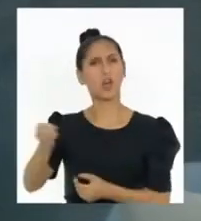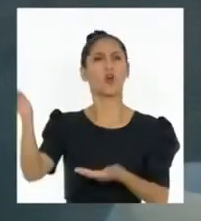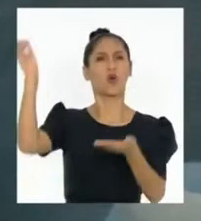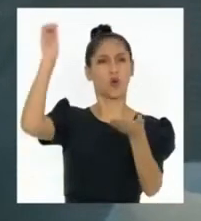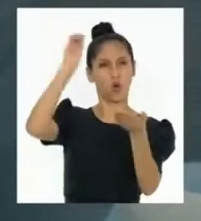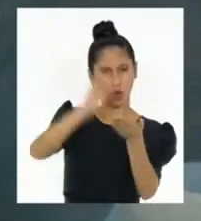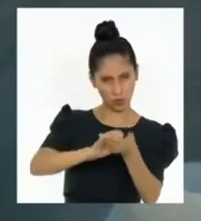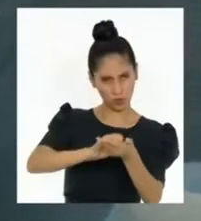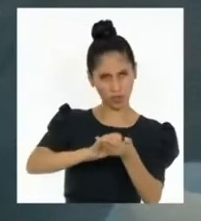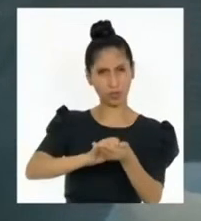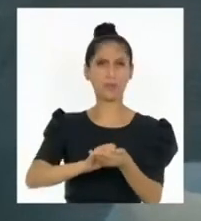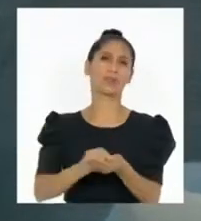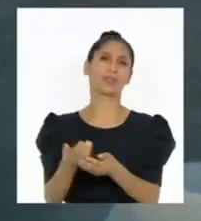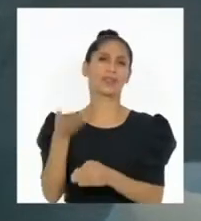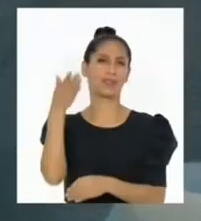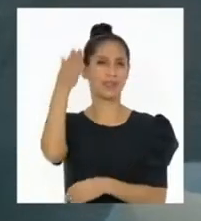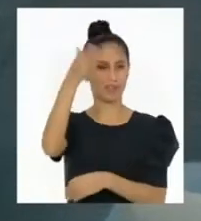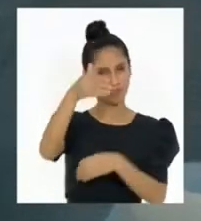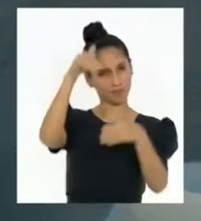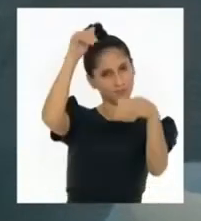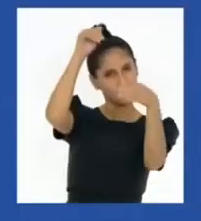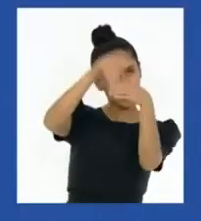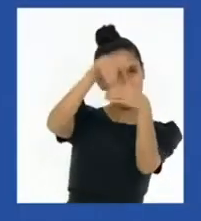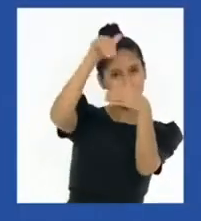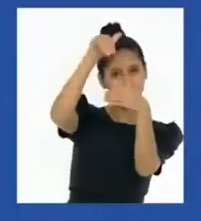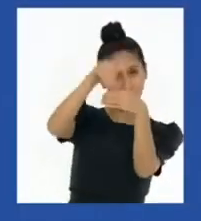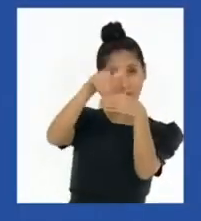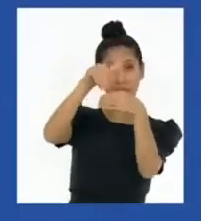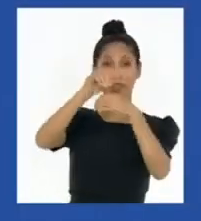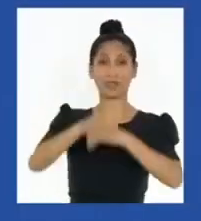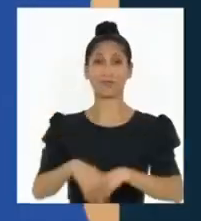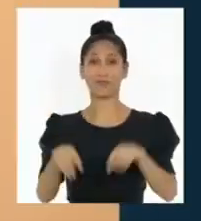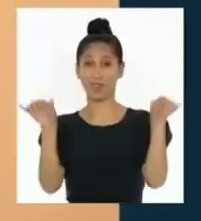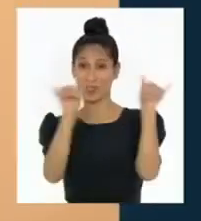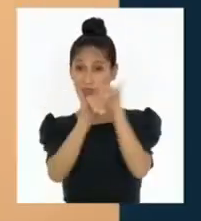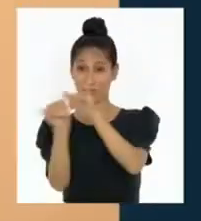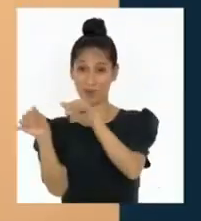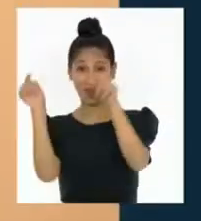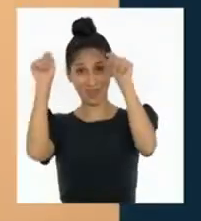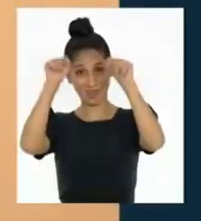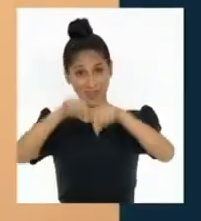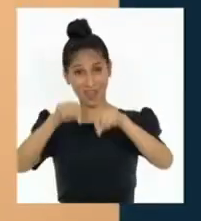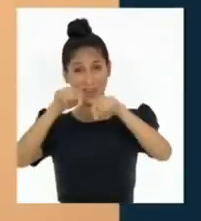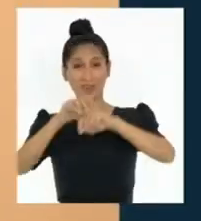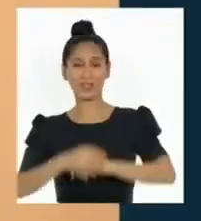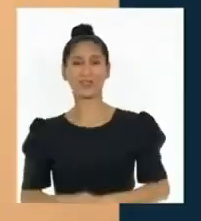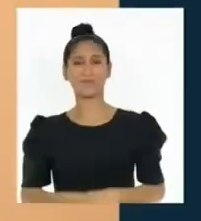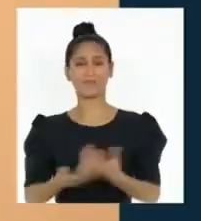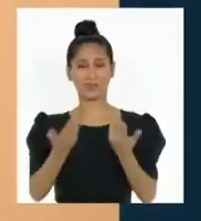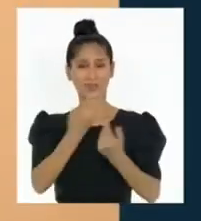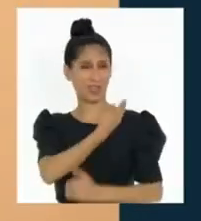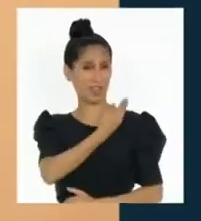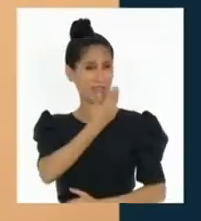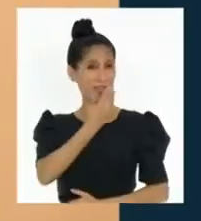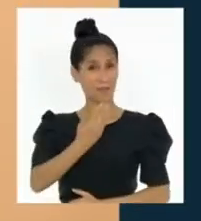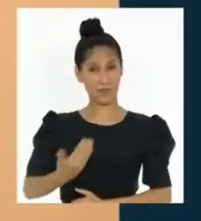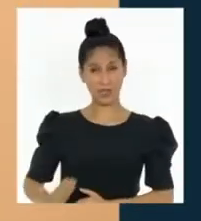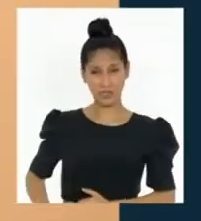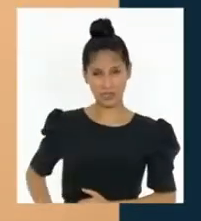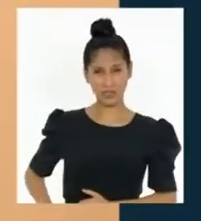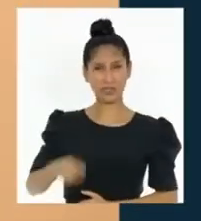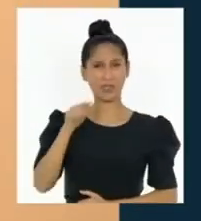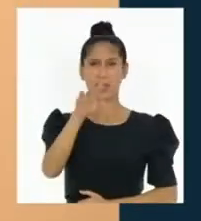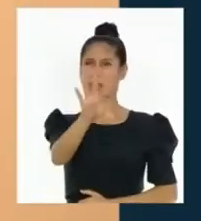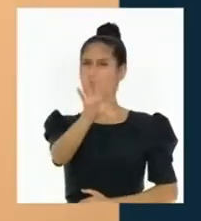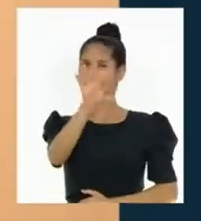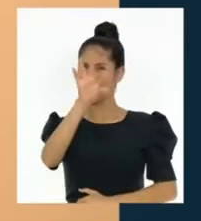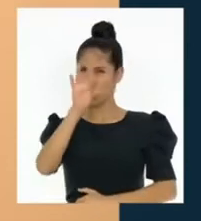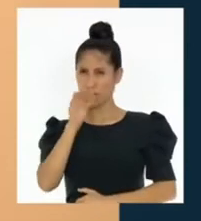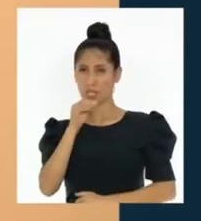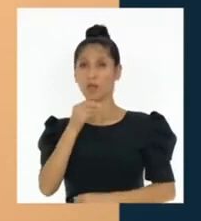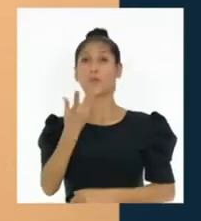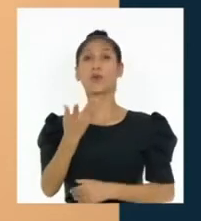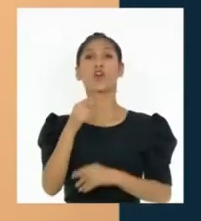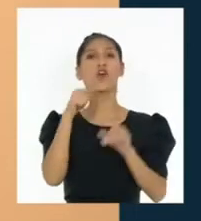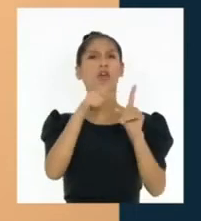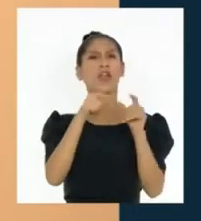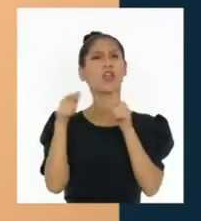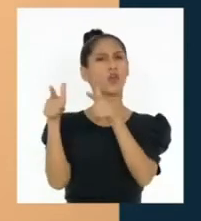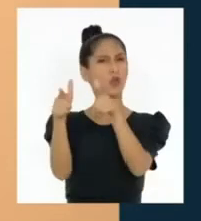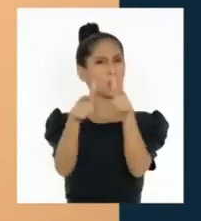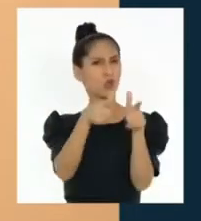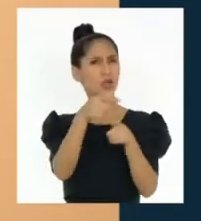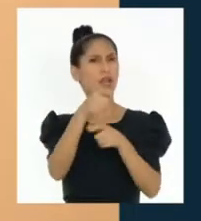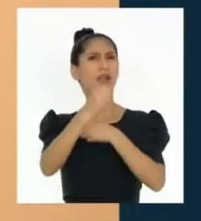votaciones como la que estamos viviendo ahora. El Presidente es elegido por un periodo de cinco años, sin